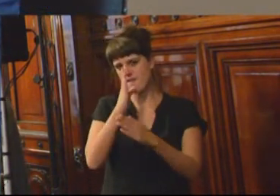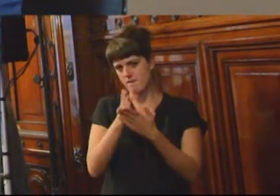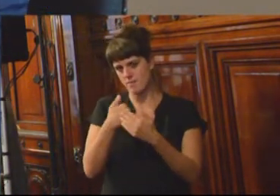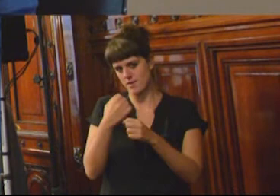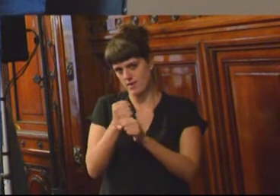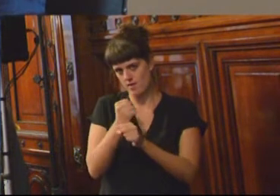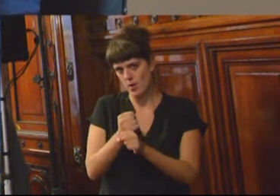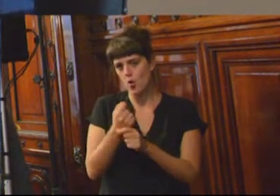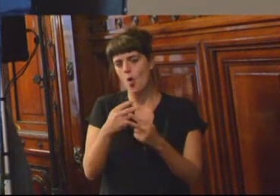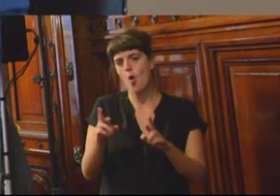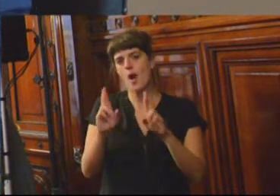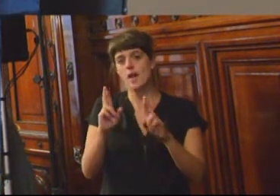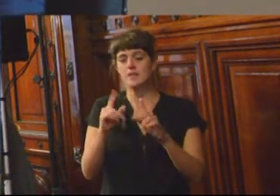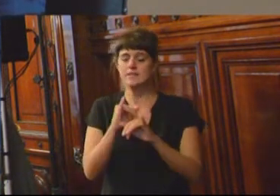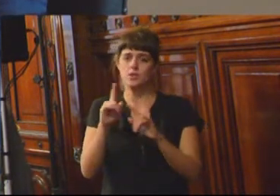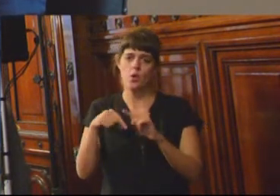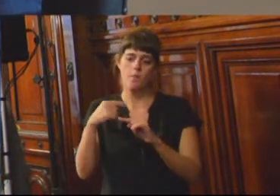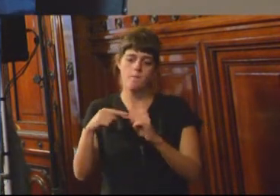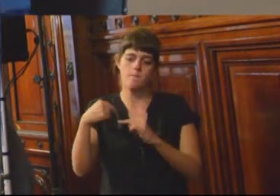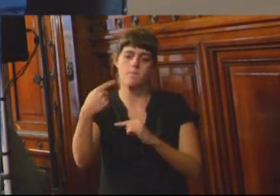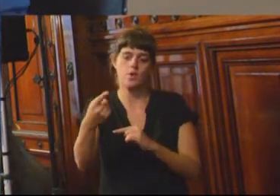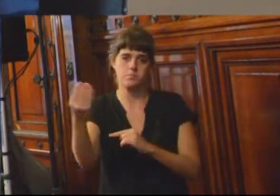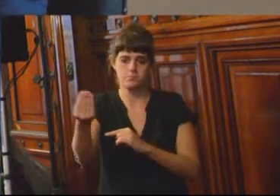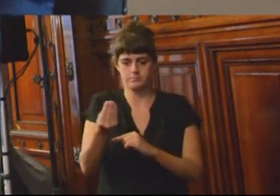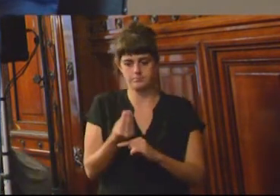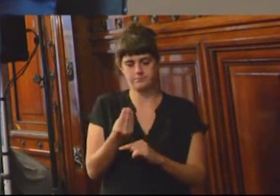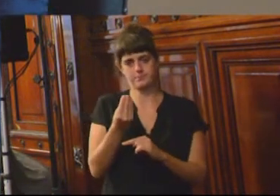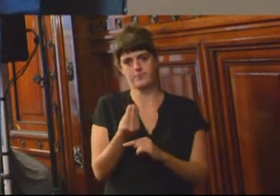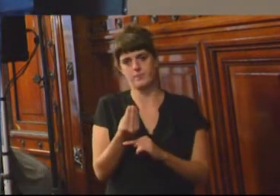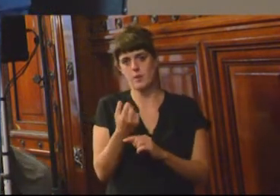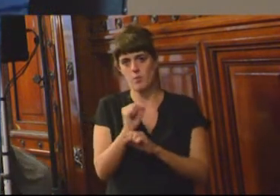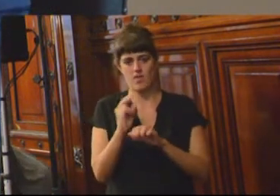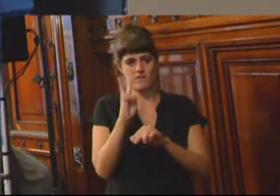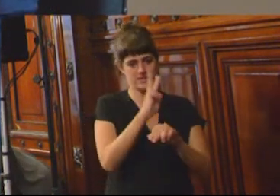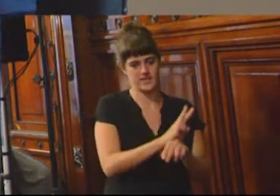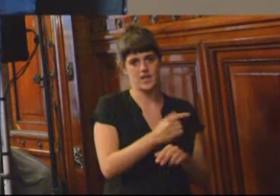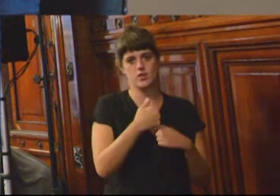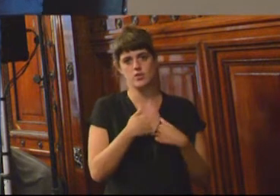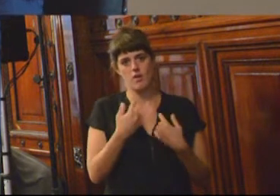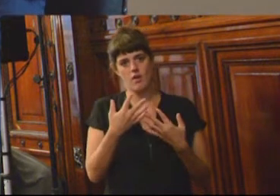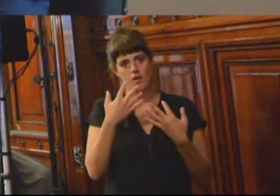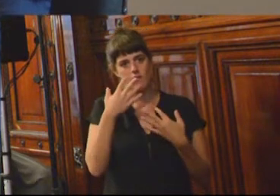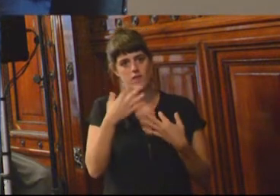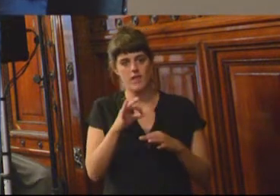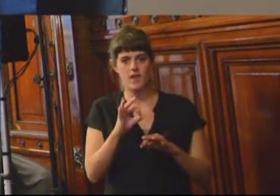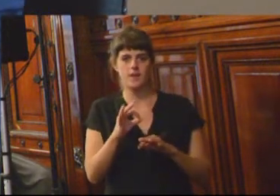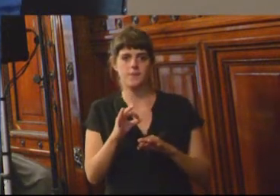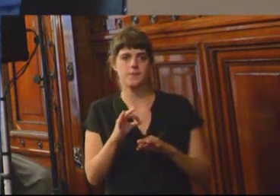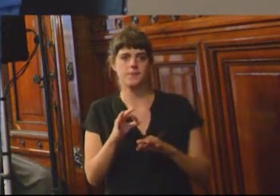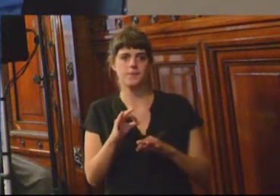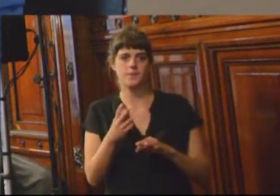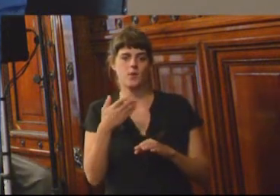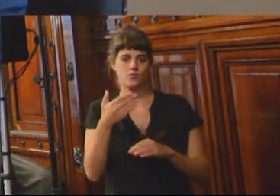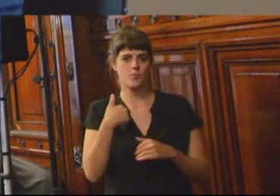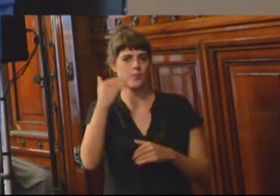que asuma la RPPL visite. Yo personalmente voy en mi condición, también de profesor